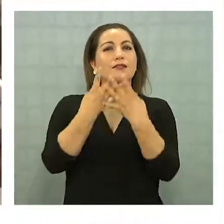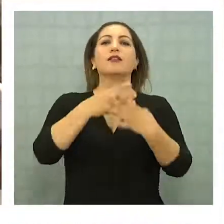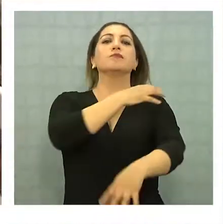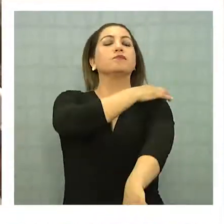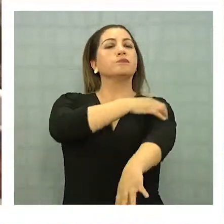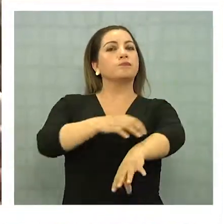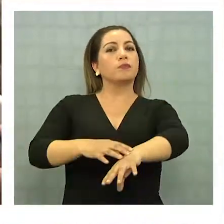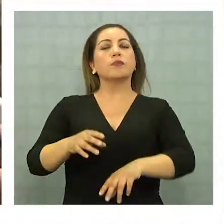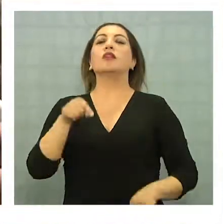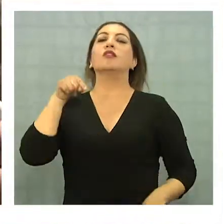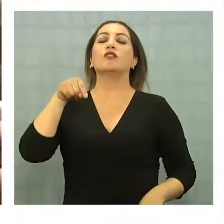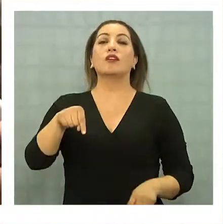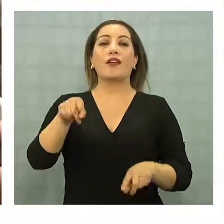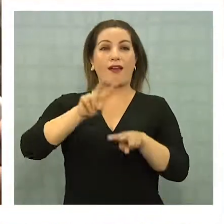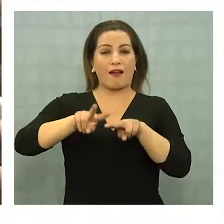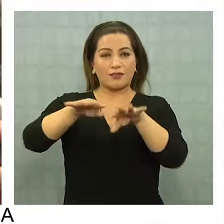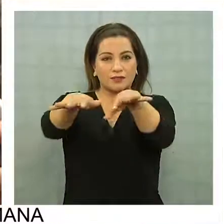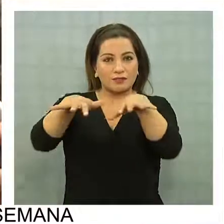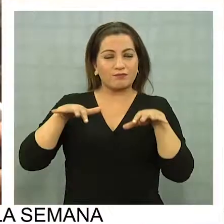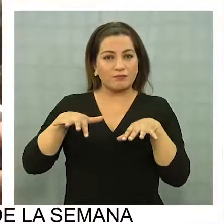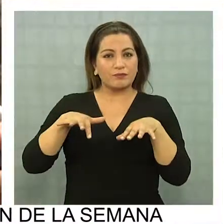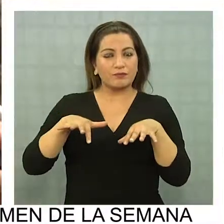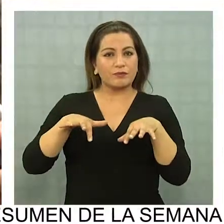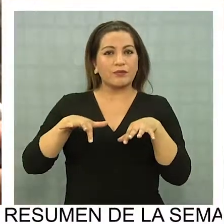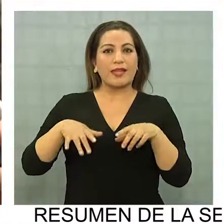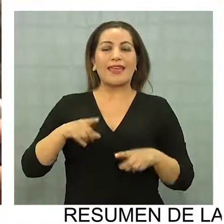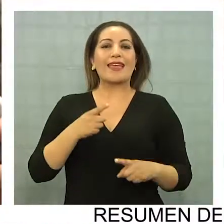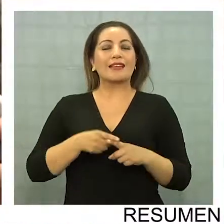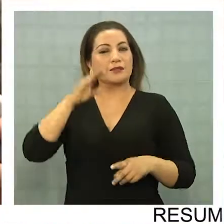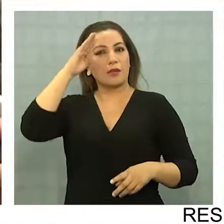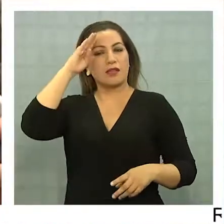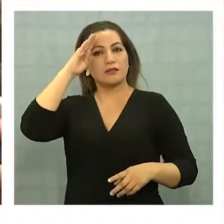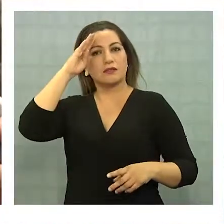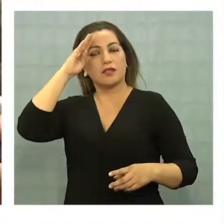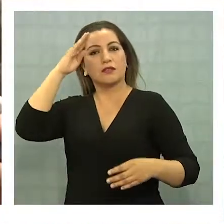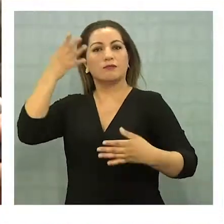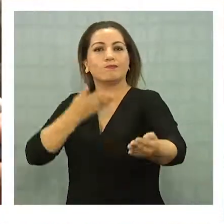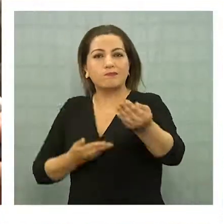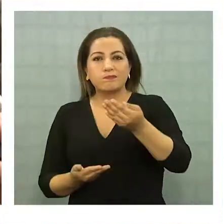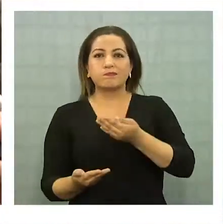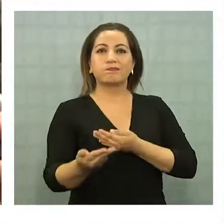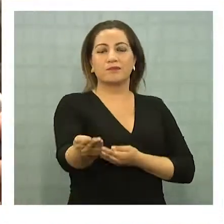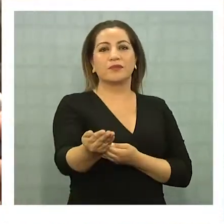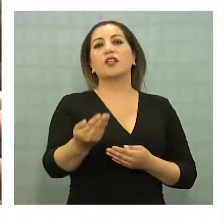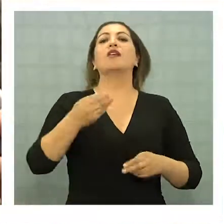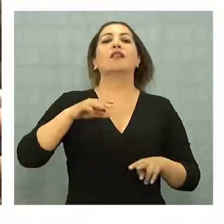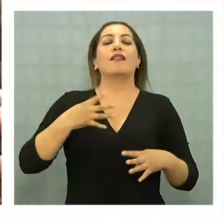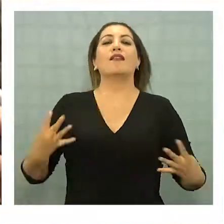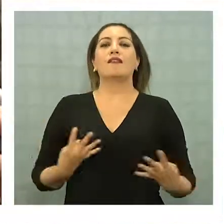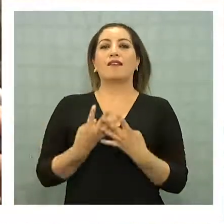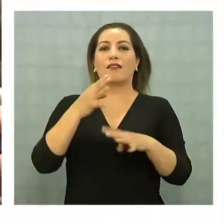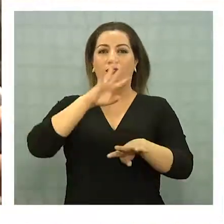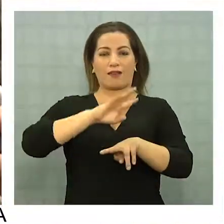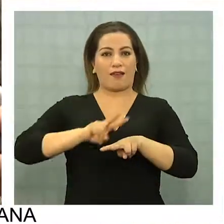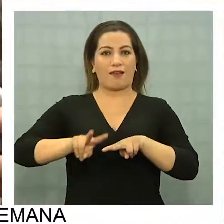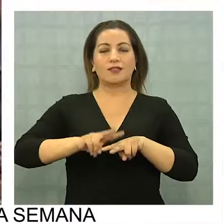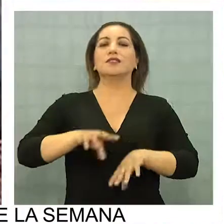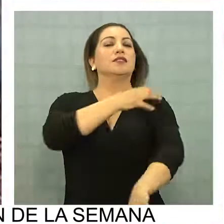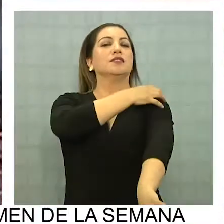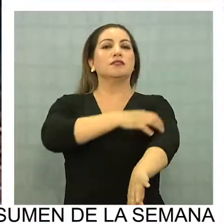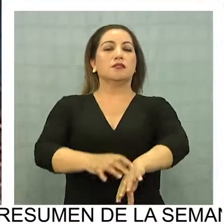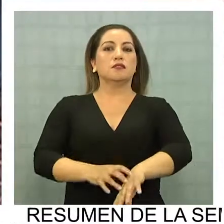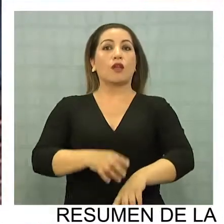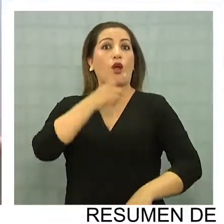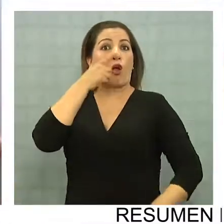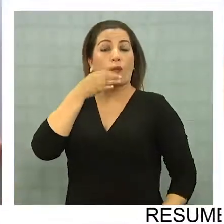redes en todo el país y lo que hace estos eventos es intercambiar la experiencia de esas diferentes redes que hay en todo Chile.